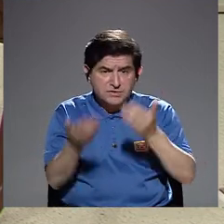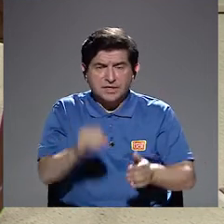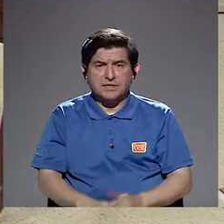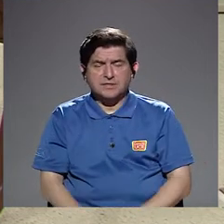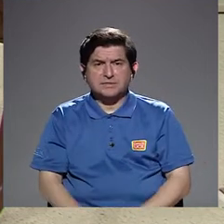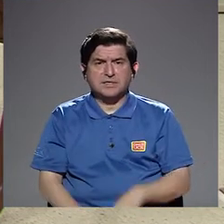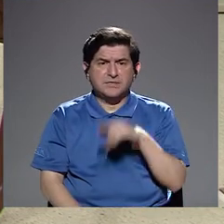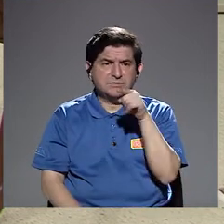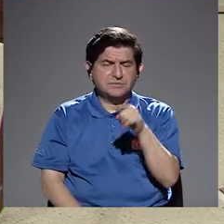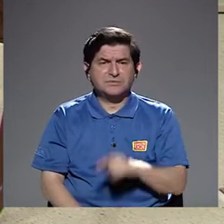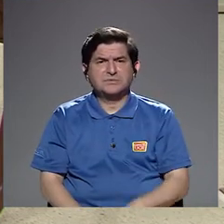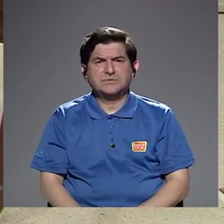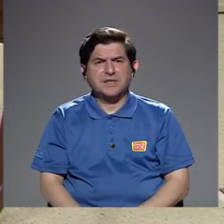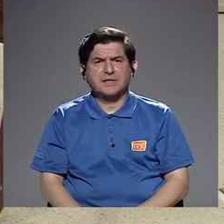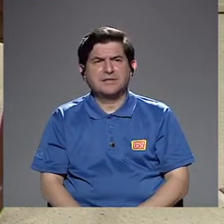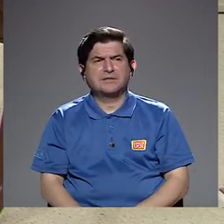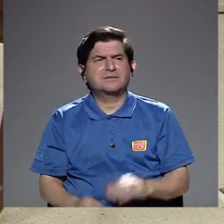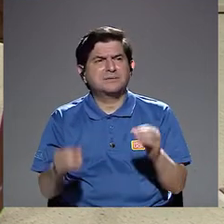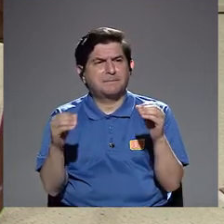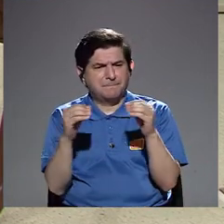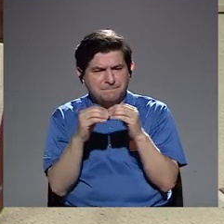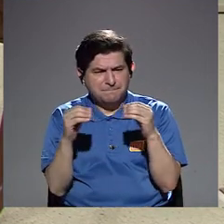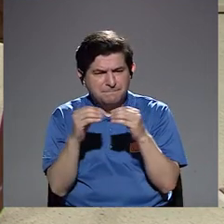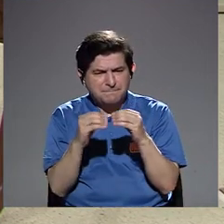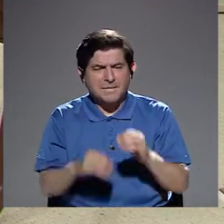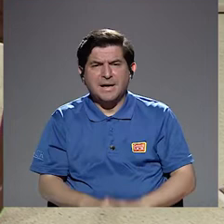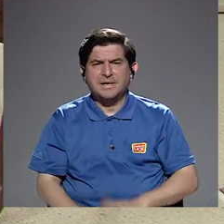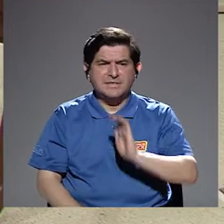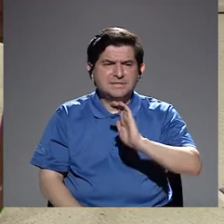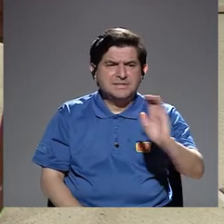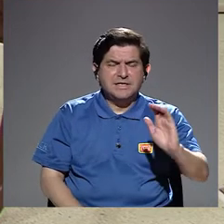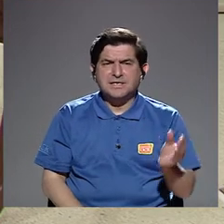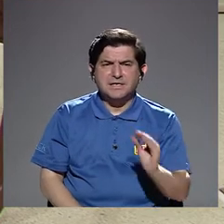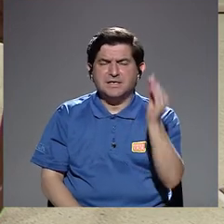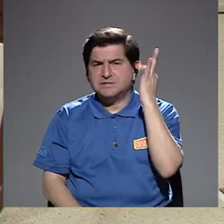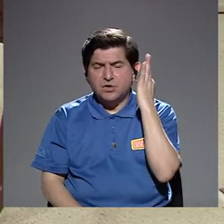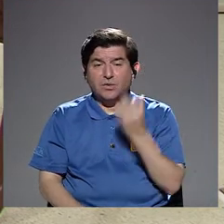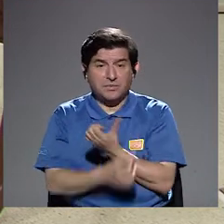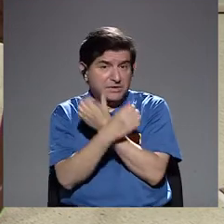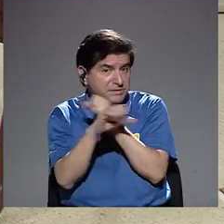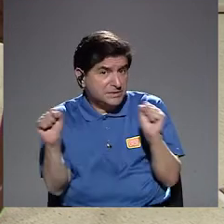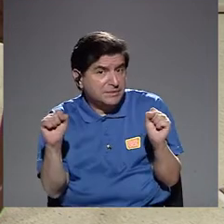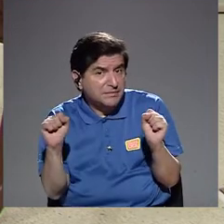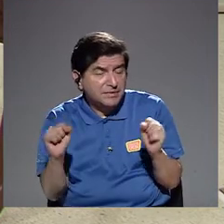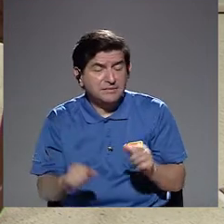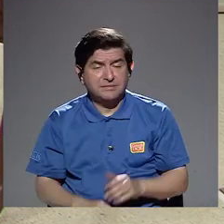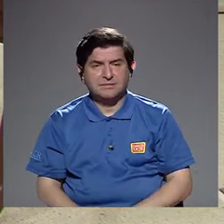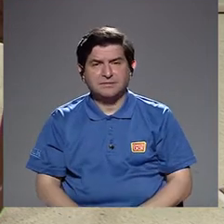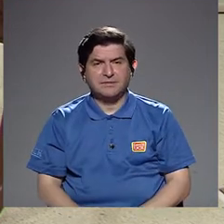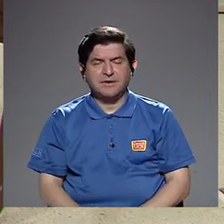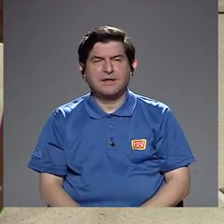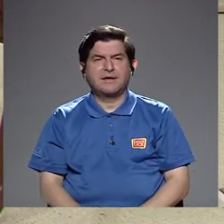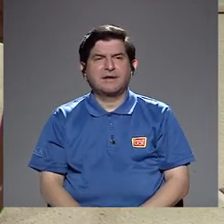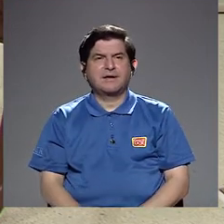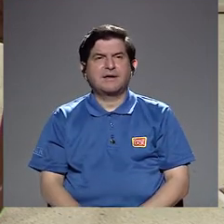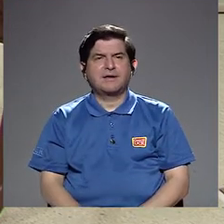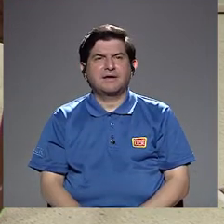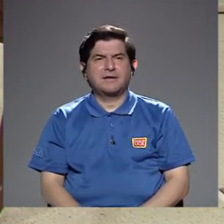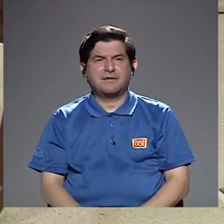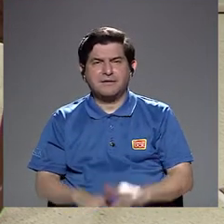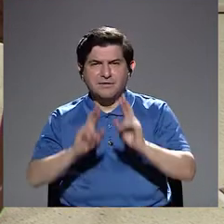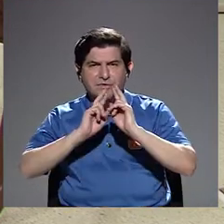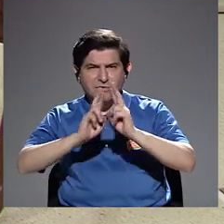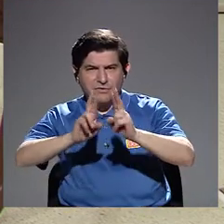digamos, a más chicas, niñas? Claro, dentro del balance, digamos,